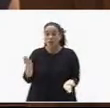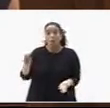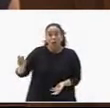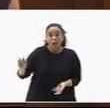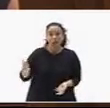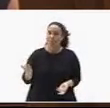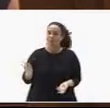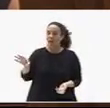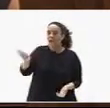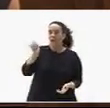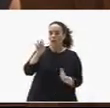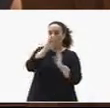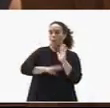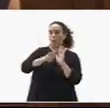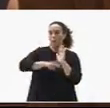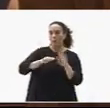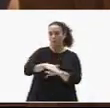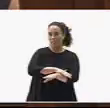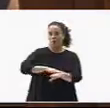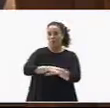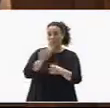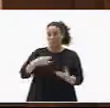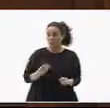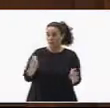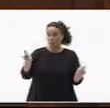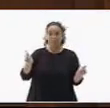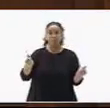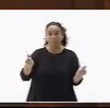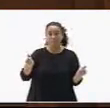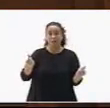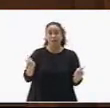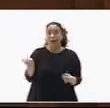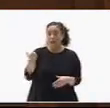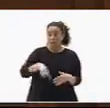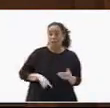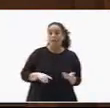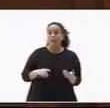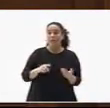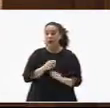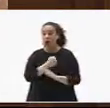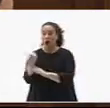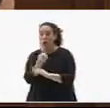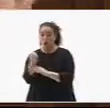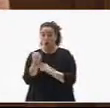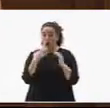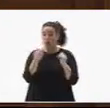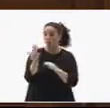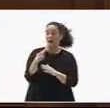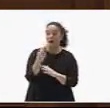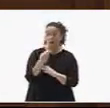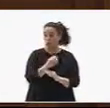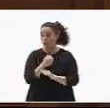con un programa de gobierno que ya no existe y también con unos apoyos parlamentarios que